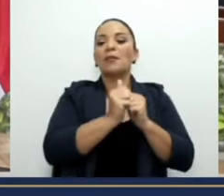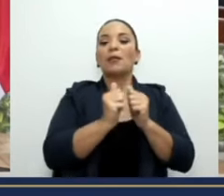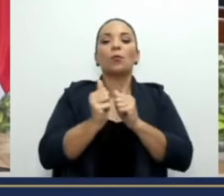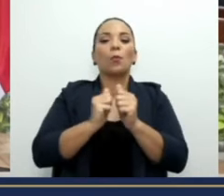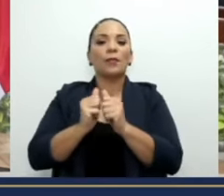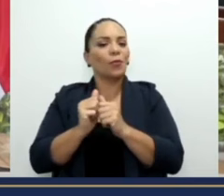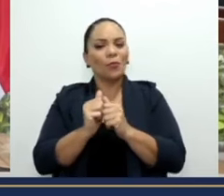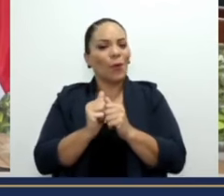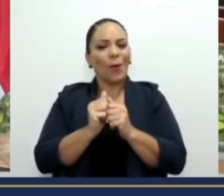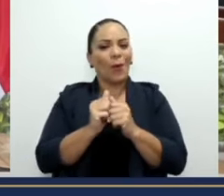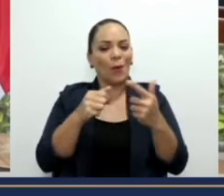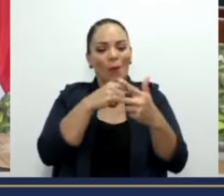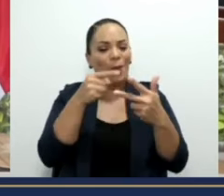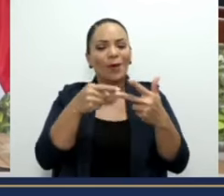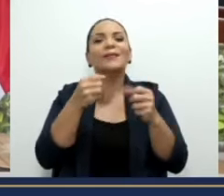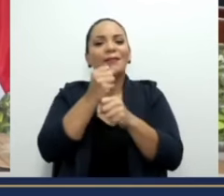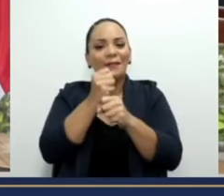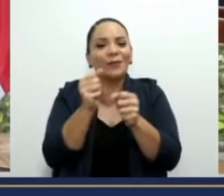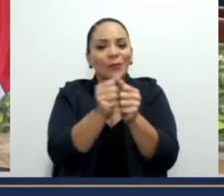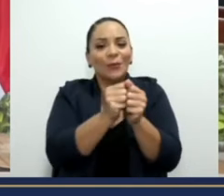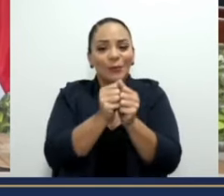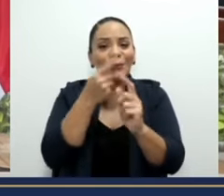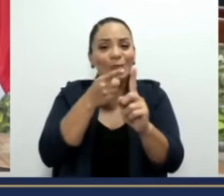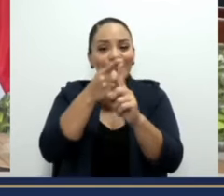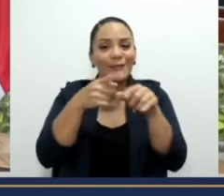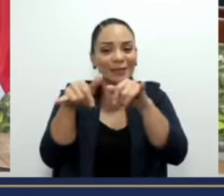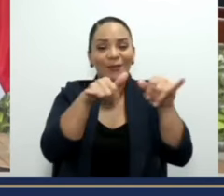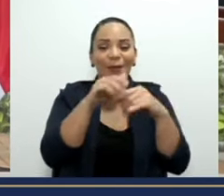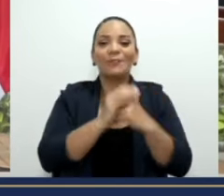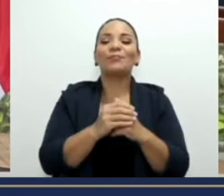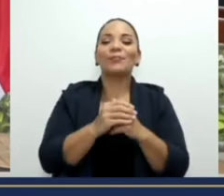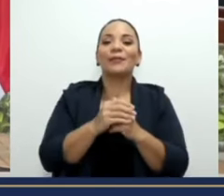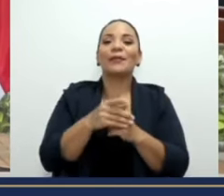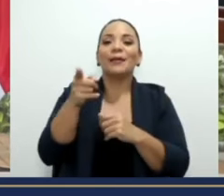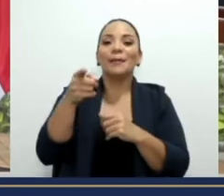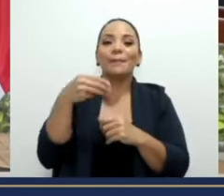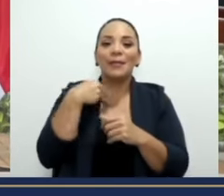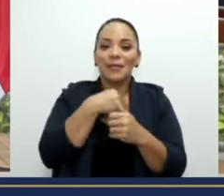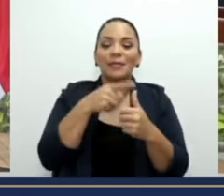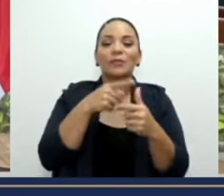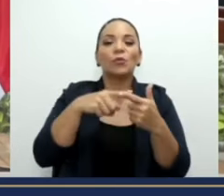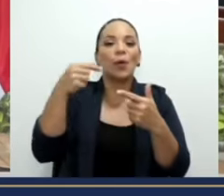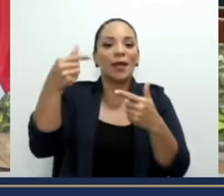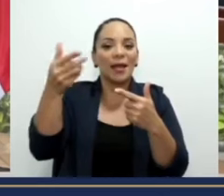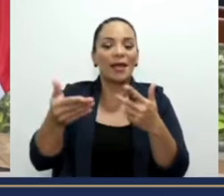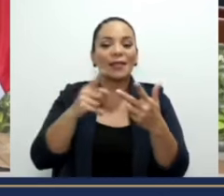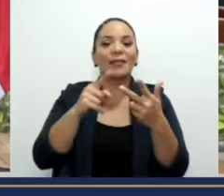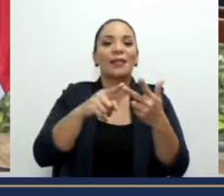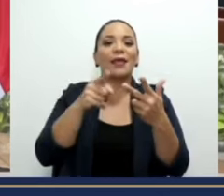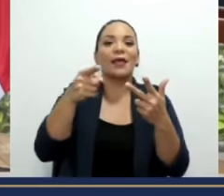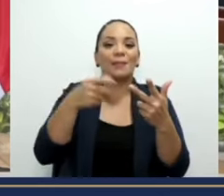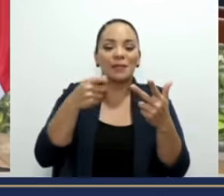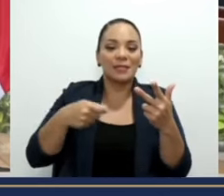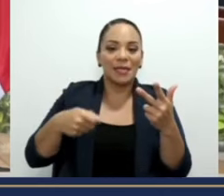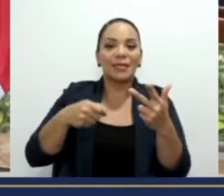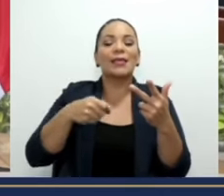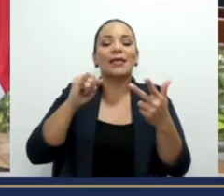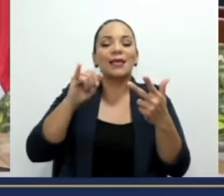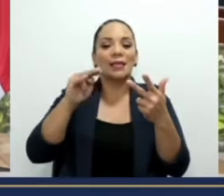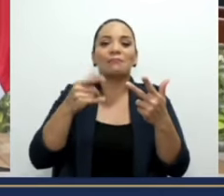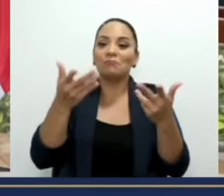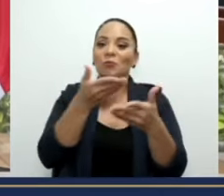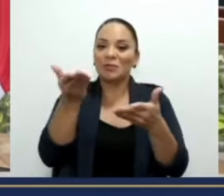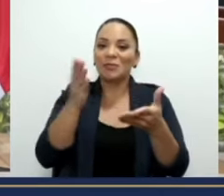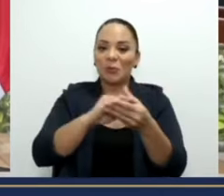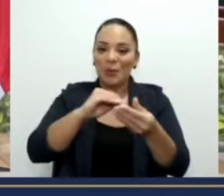para lograr el objetivo común. Señor Ministro, señora Gerente y señor Presidente Ejecutivo, las palabras de ustedes. Cuéntenle a Costa Rica las buenas